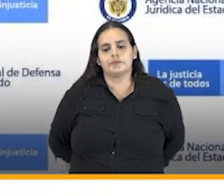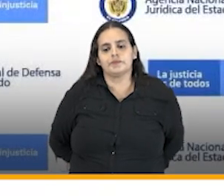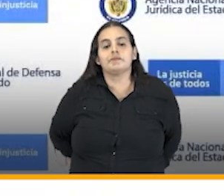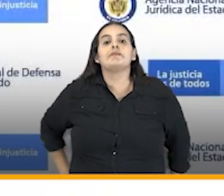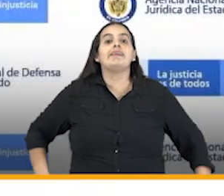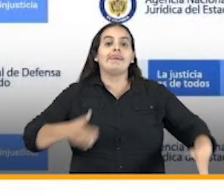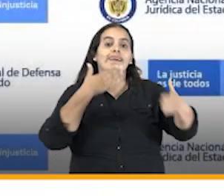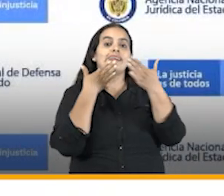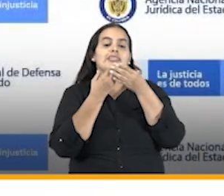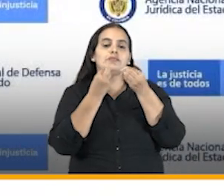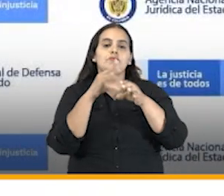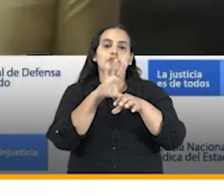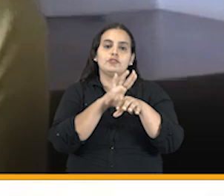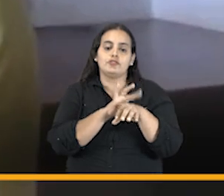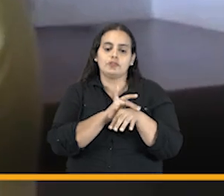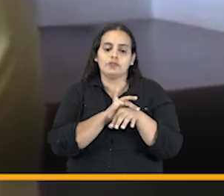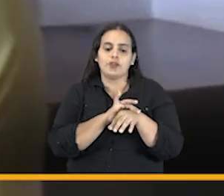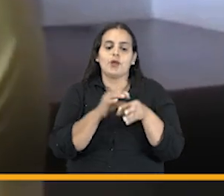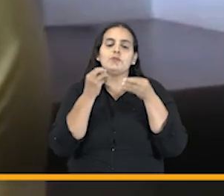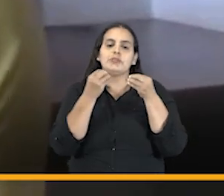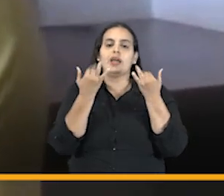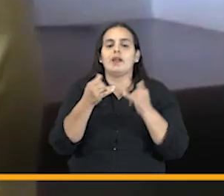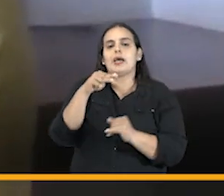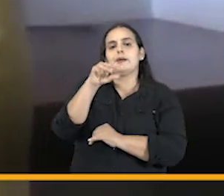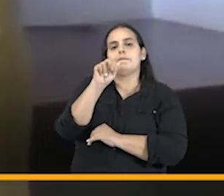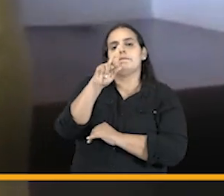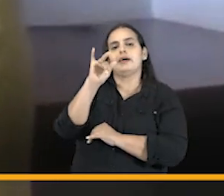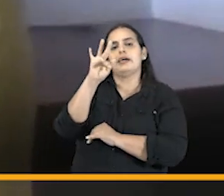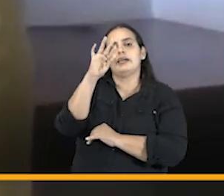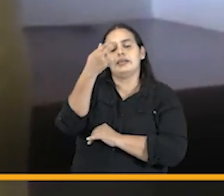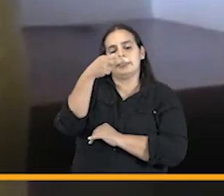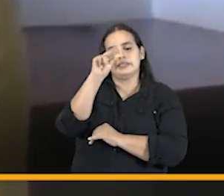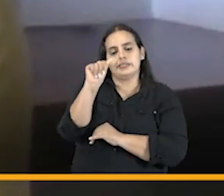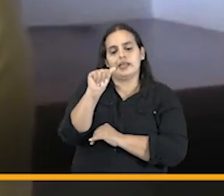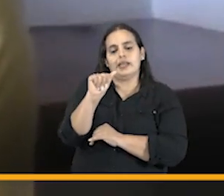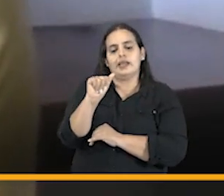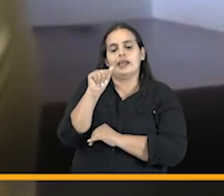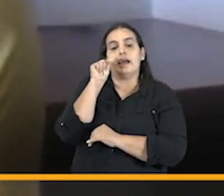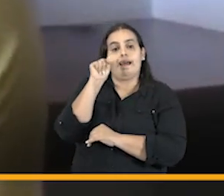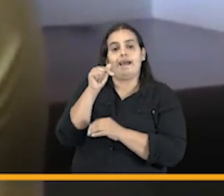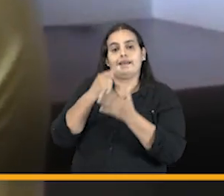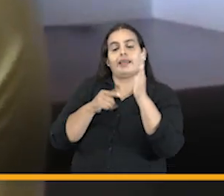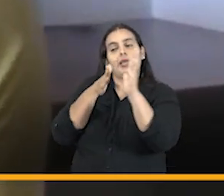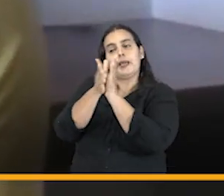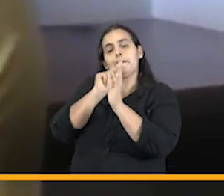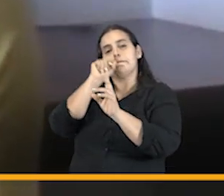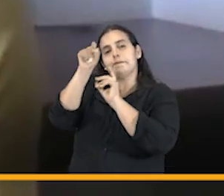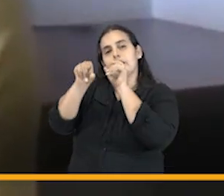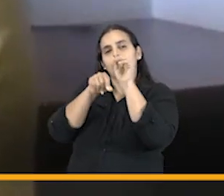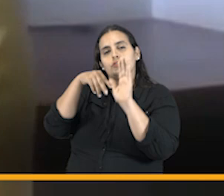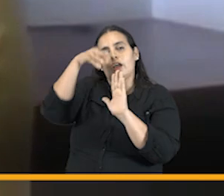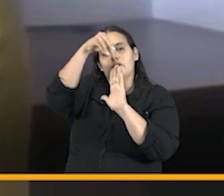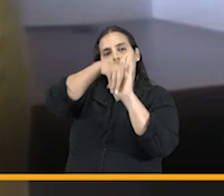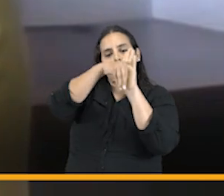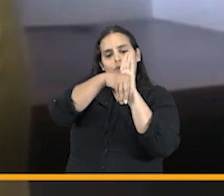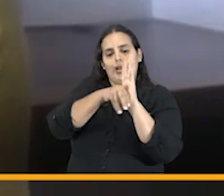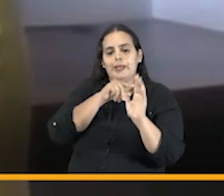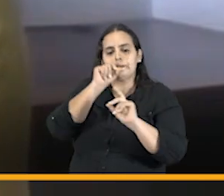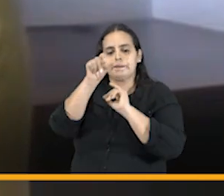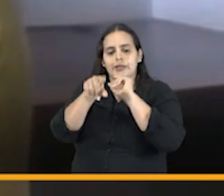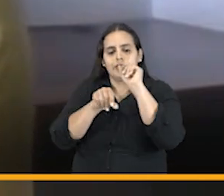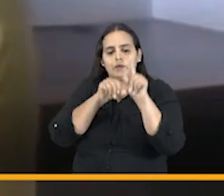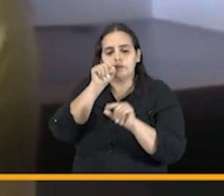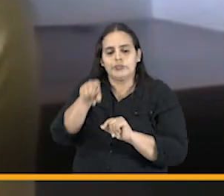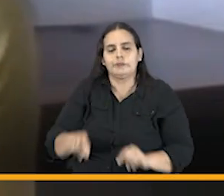muchas gracias doctor esta maritza rojas del consejo superior de la judicatura pregunta a través del formulario publicado en la página